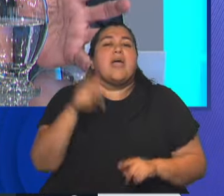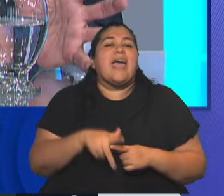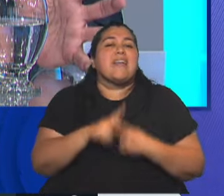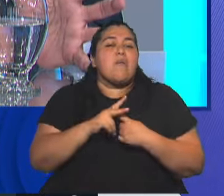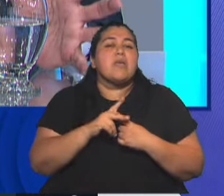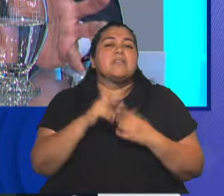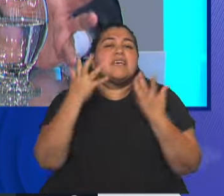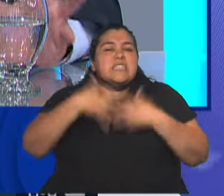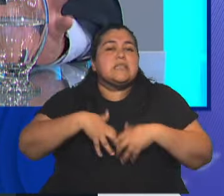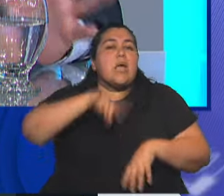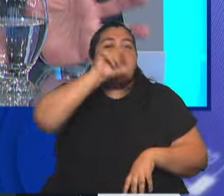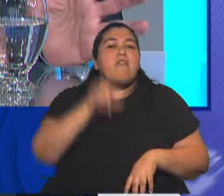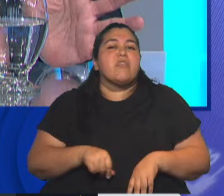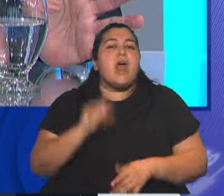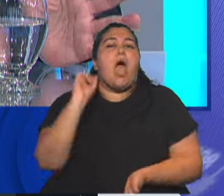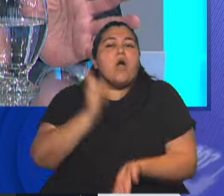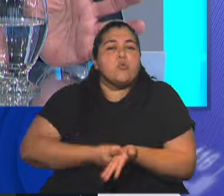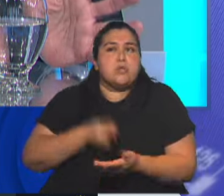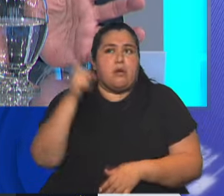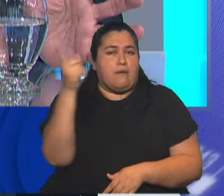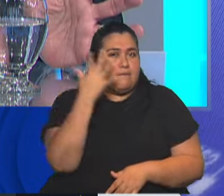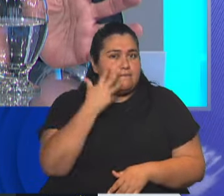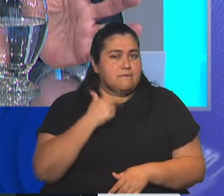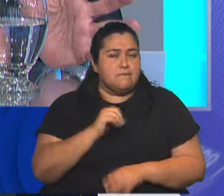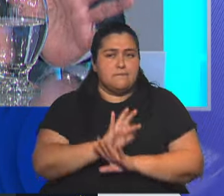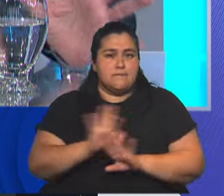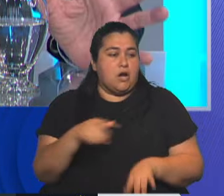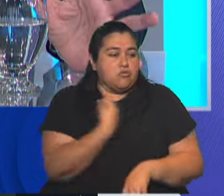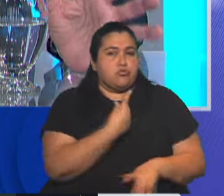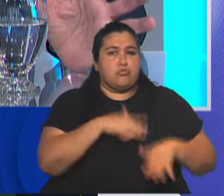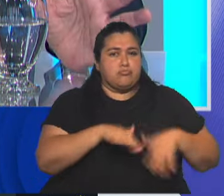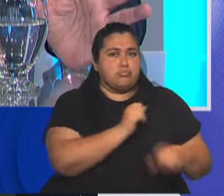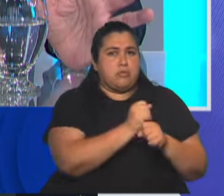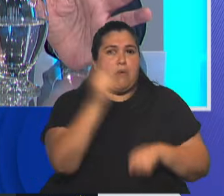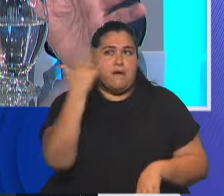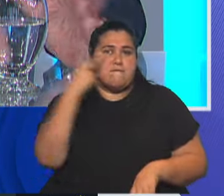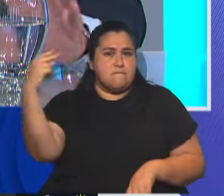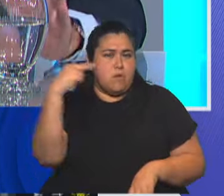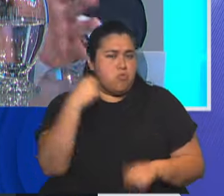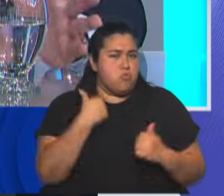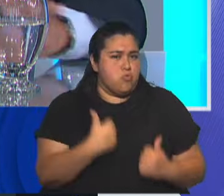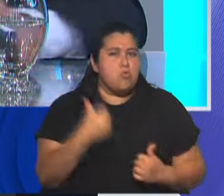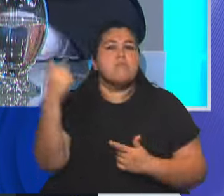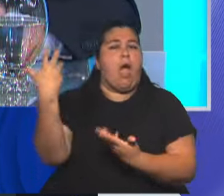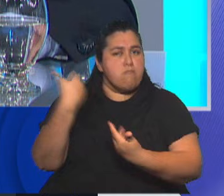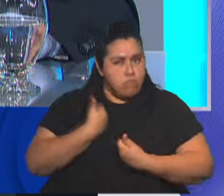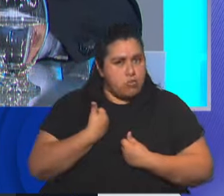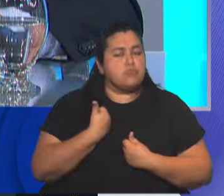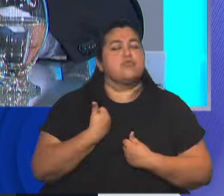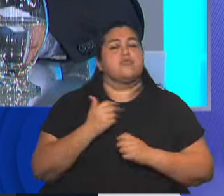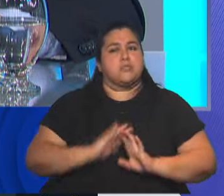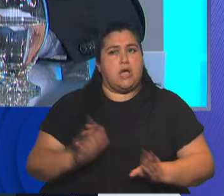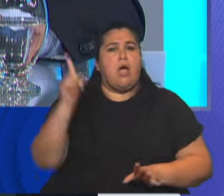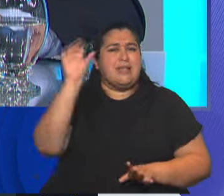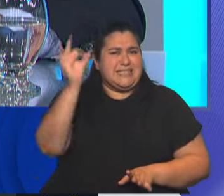sistema federal acusatorio, estaba encantado de lo que estamos haciendo, nos dio su apoyo, lo tiene muy